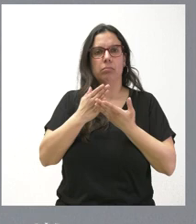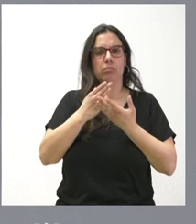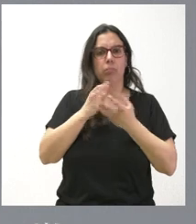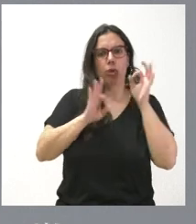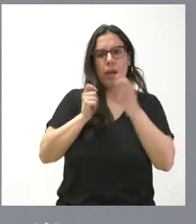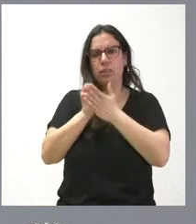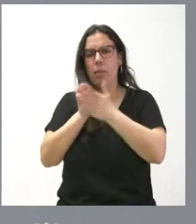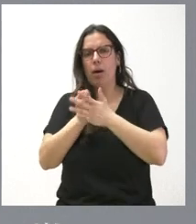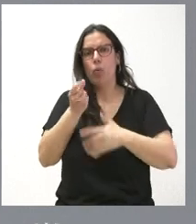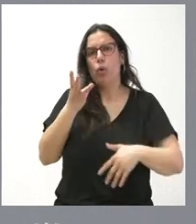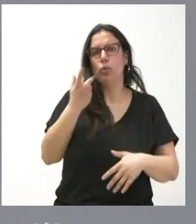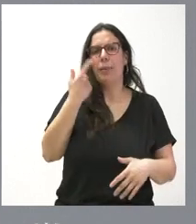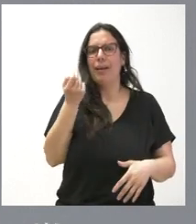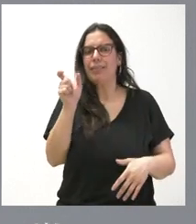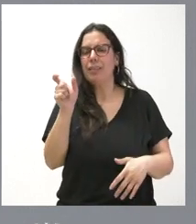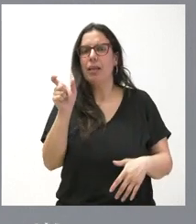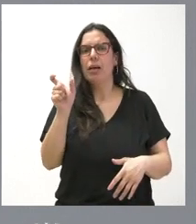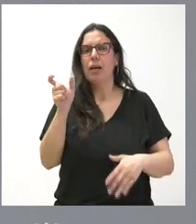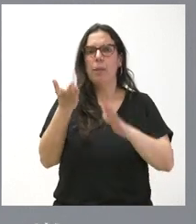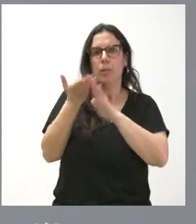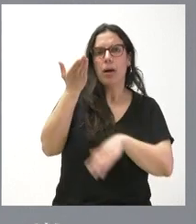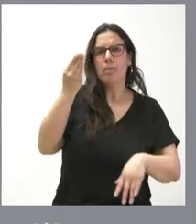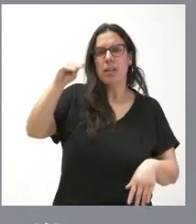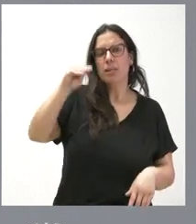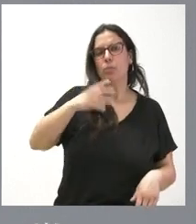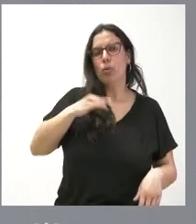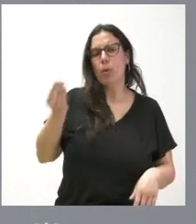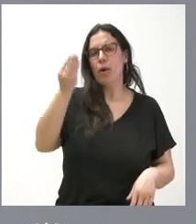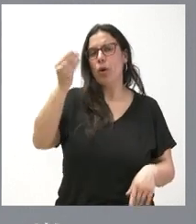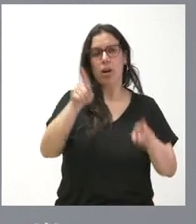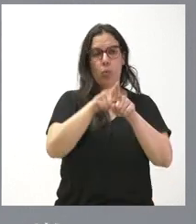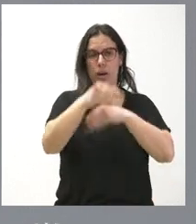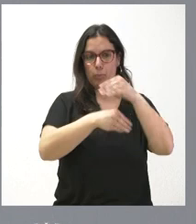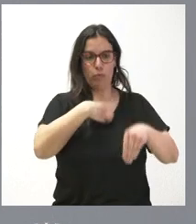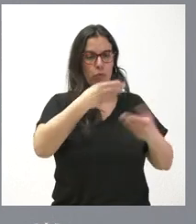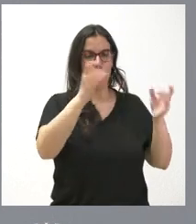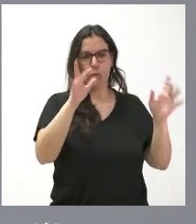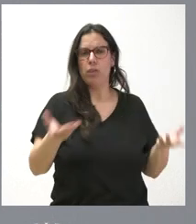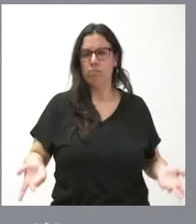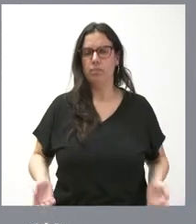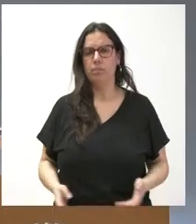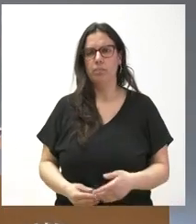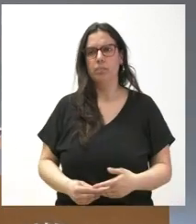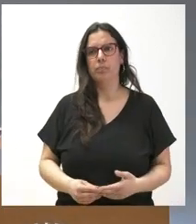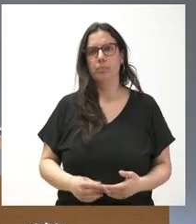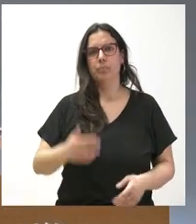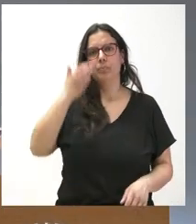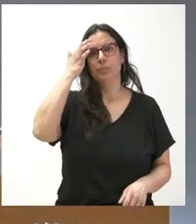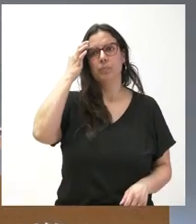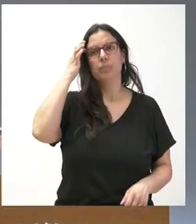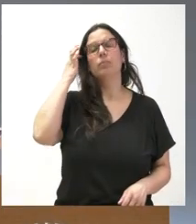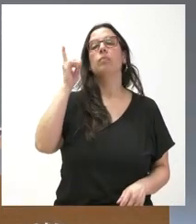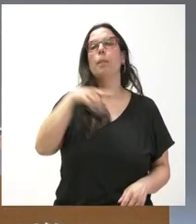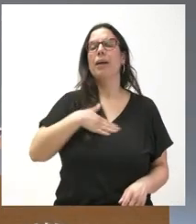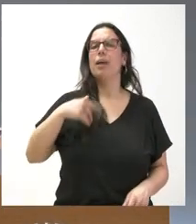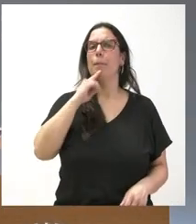a ver si esa cantidad se puede incrementar, se puede mejorar, como hemos hecho con los empleados públicos de la Junta de Castilla y León. Y quería preguntarle también